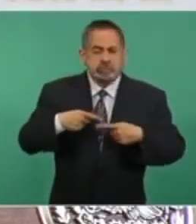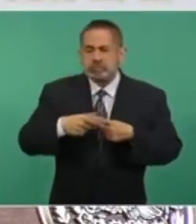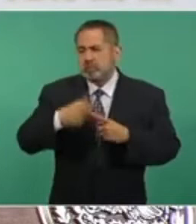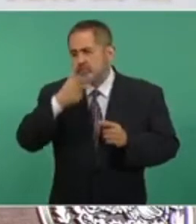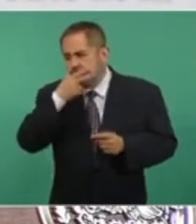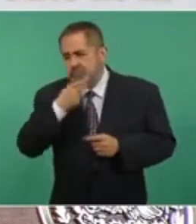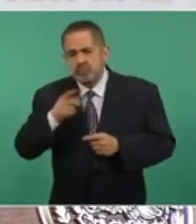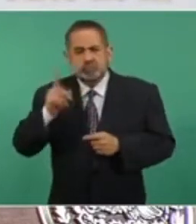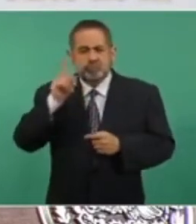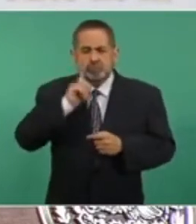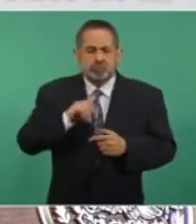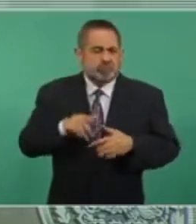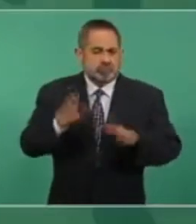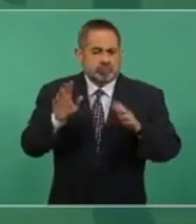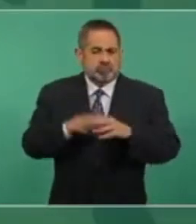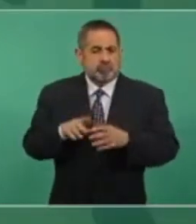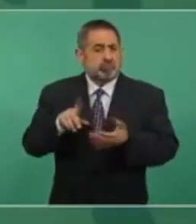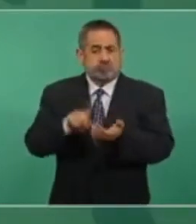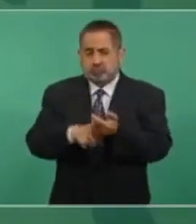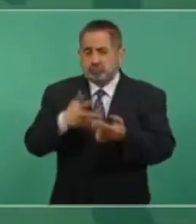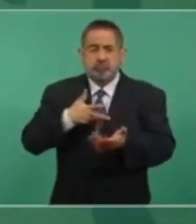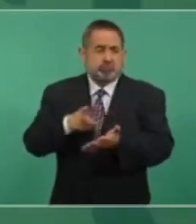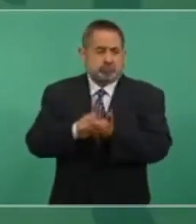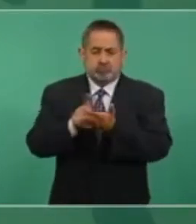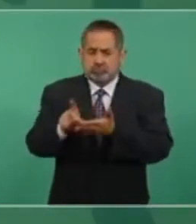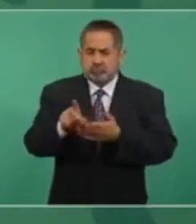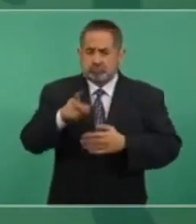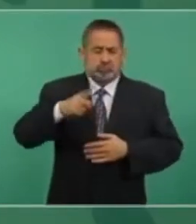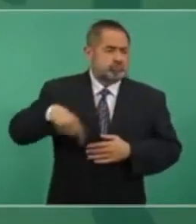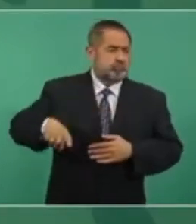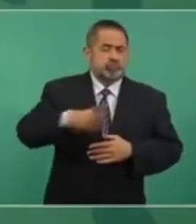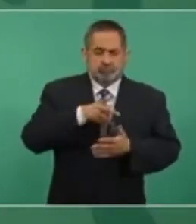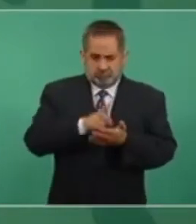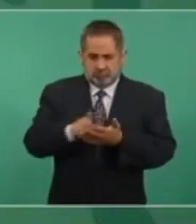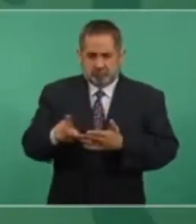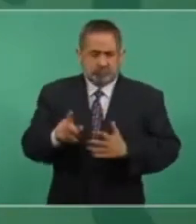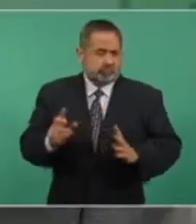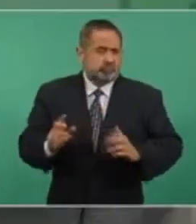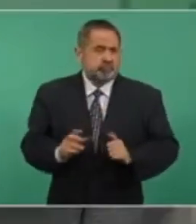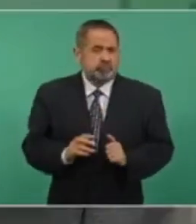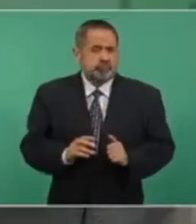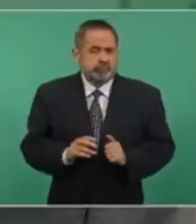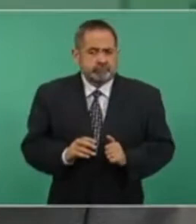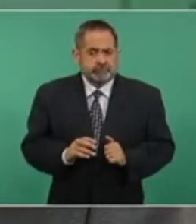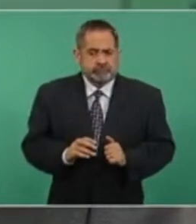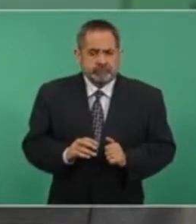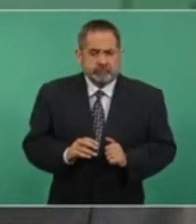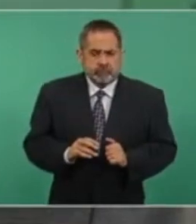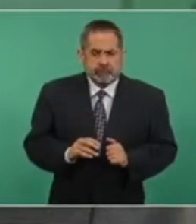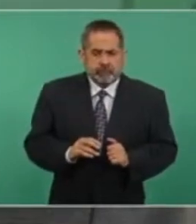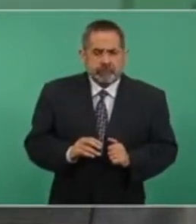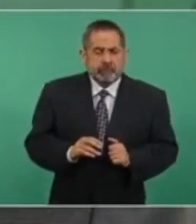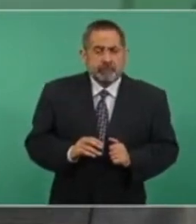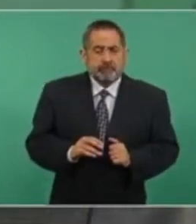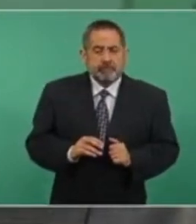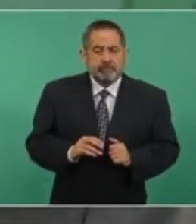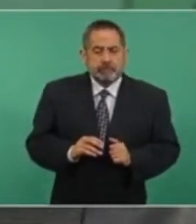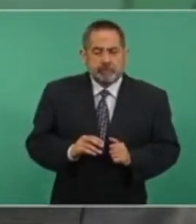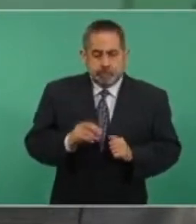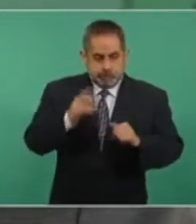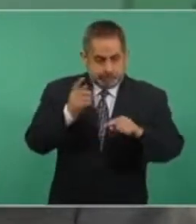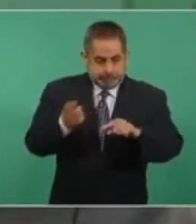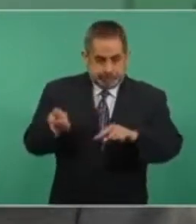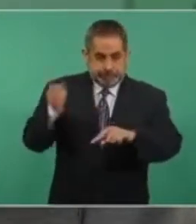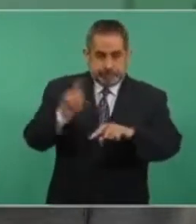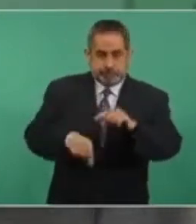hombre, tiene derecho. No se le puede quitar